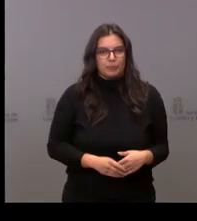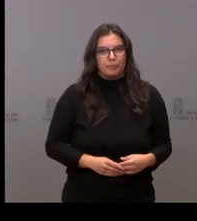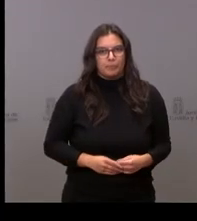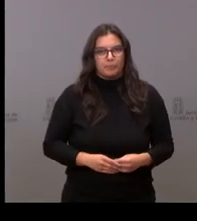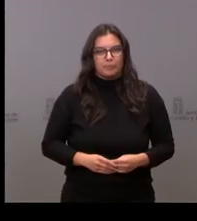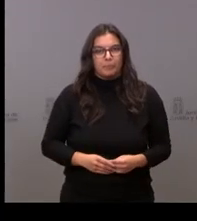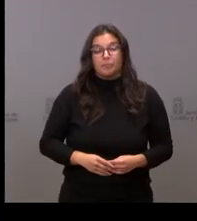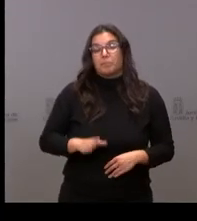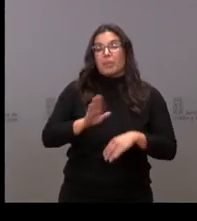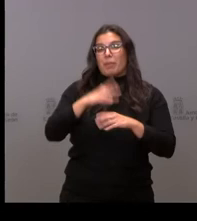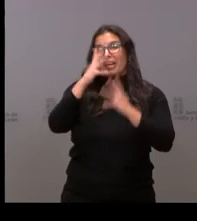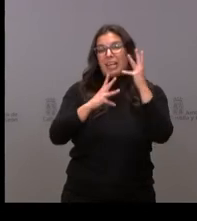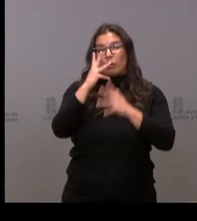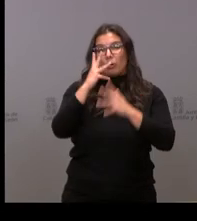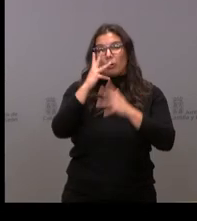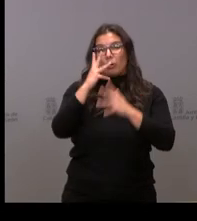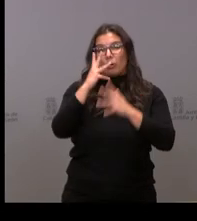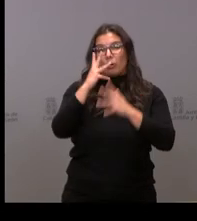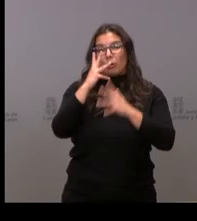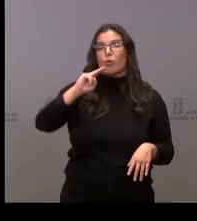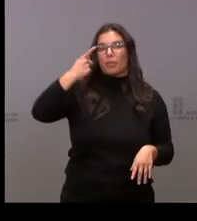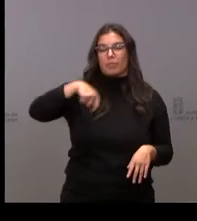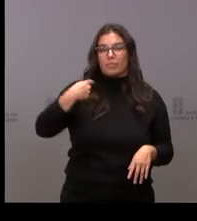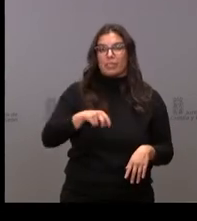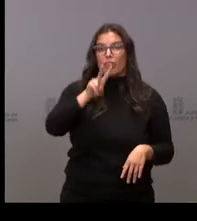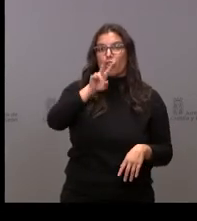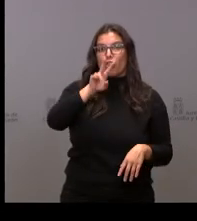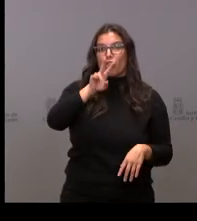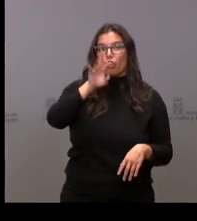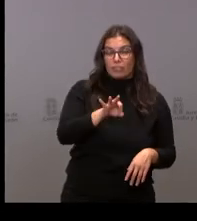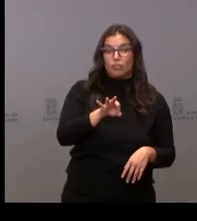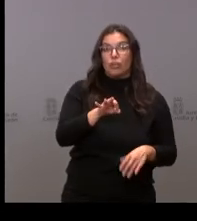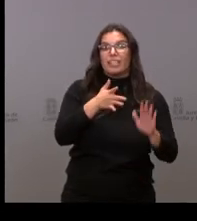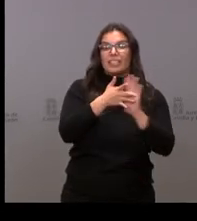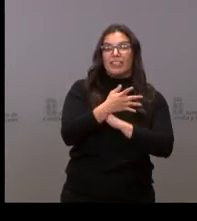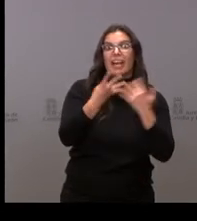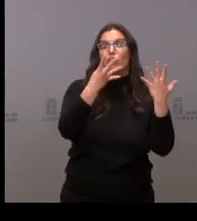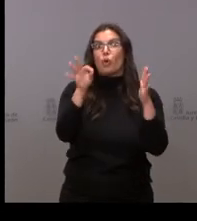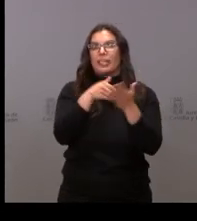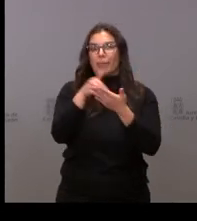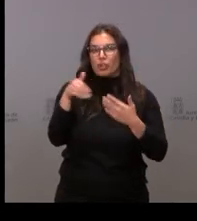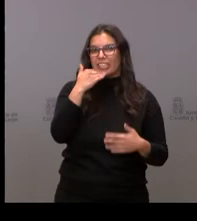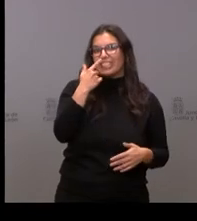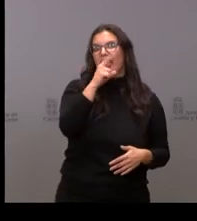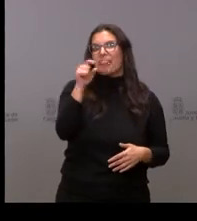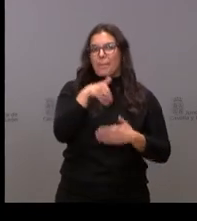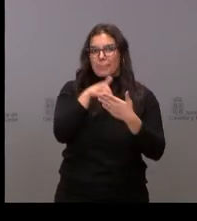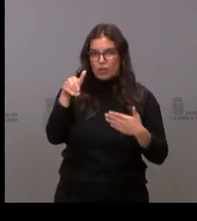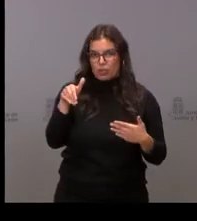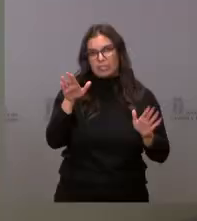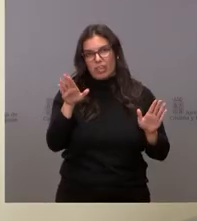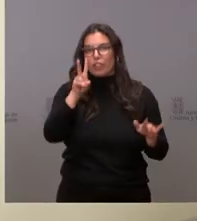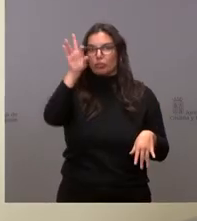Para hacer un cálculo rápido el 2% de 4.500 millones son 90 millones son casi 100 millones la